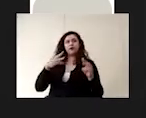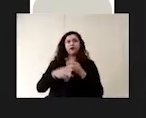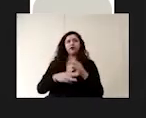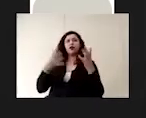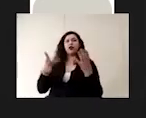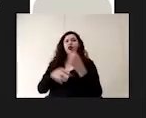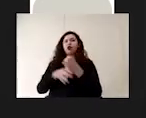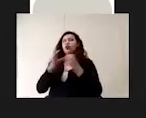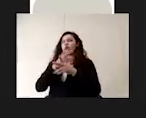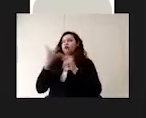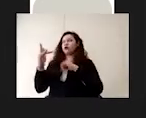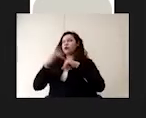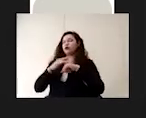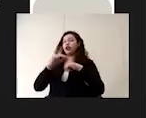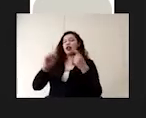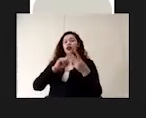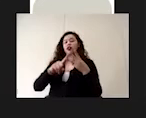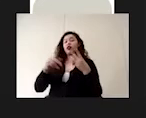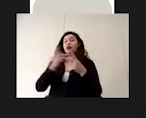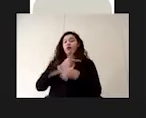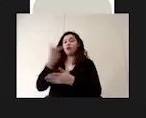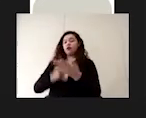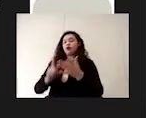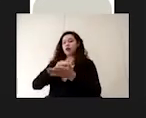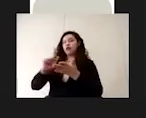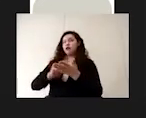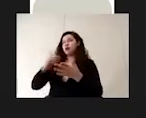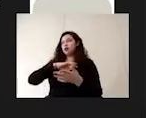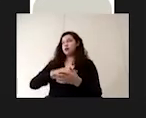y programas de limpieza y desinfección.